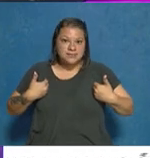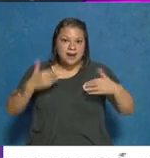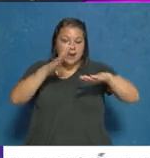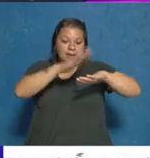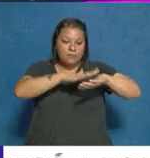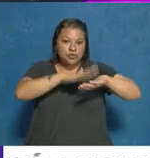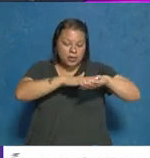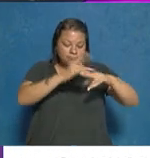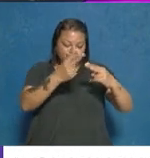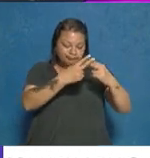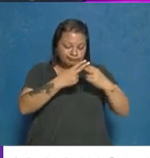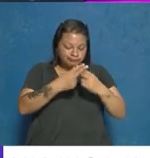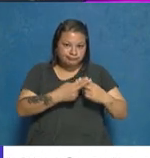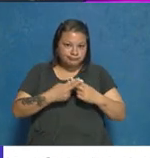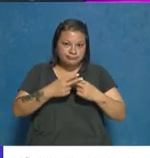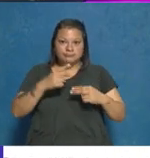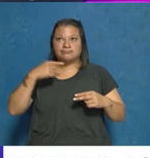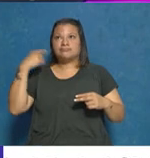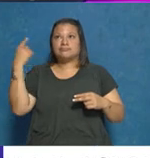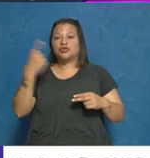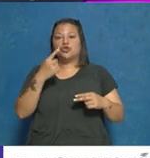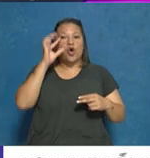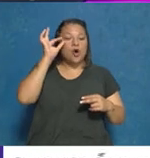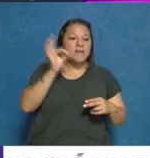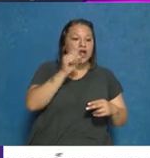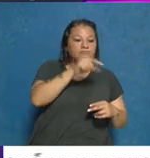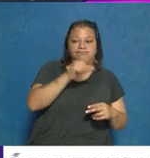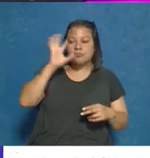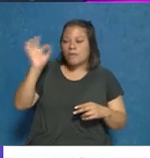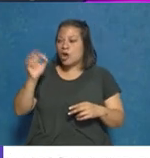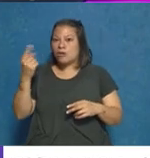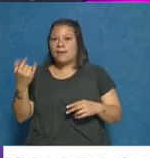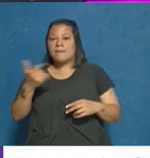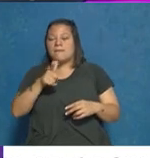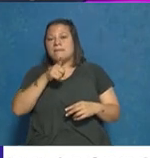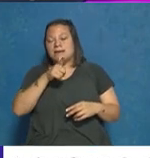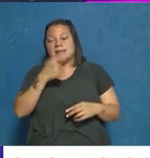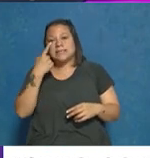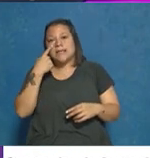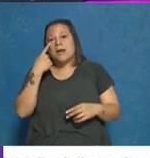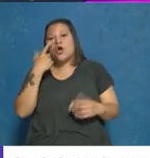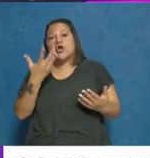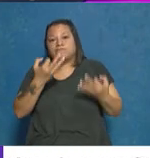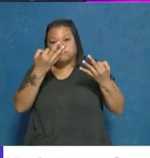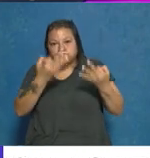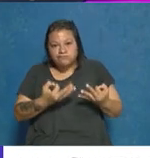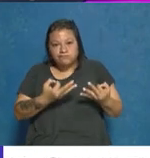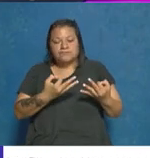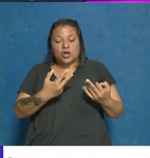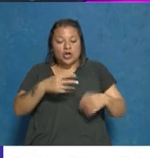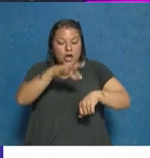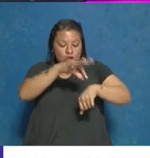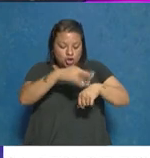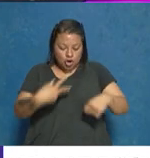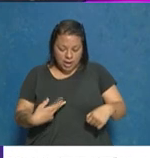de que nosotros ponemos todas las campanas, pero allí es donde realmente me parece que se va a conocer la interpretación de lo que vieron en la